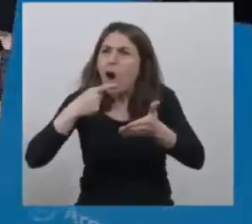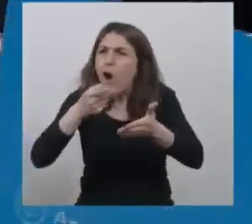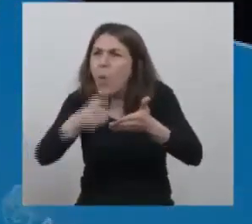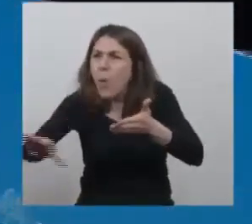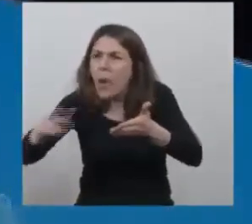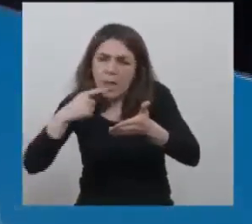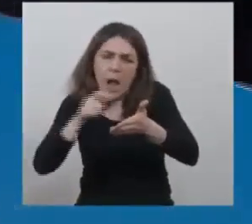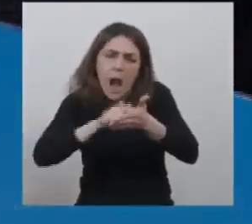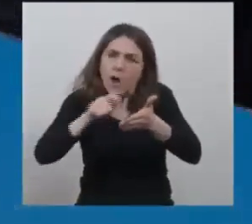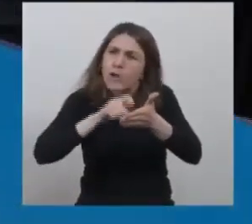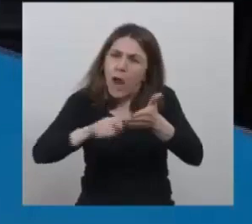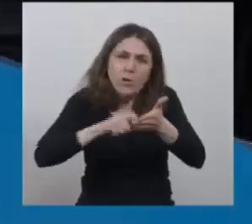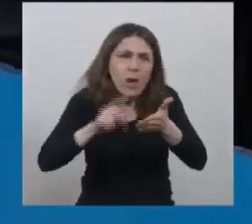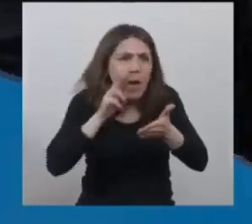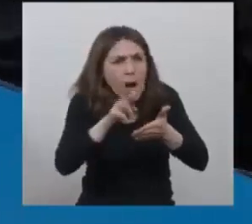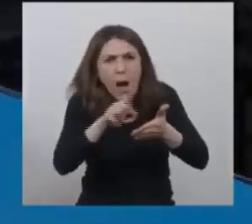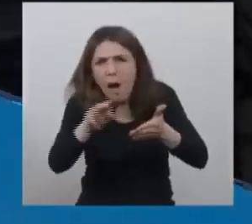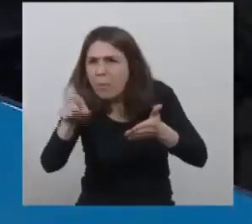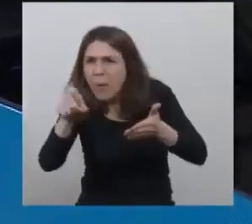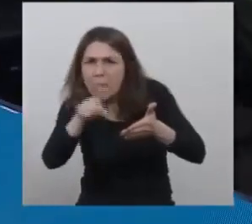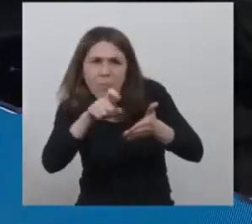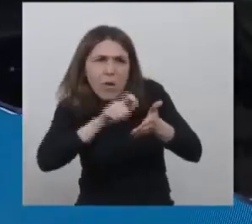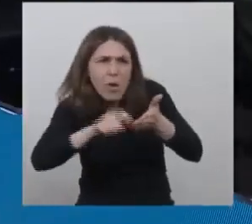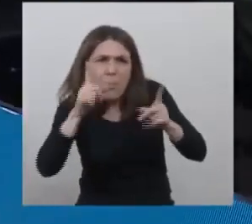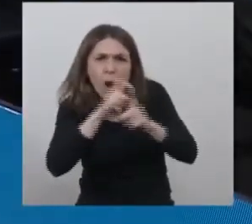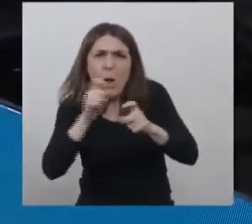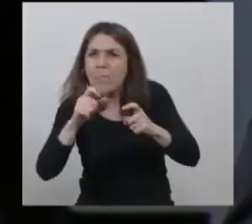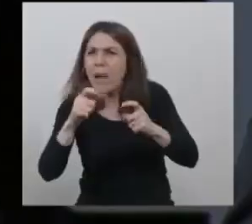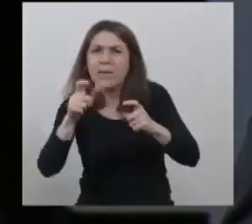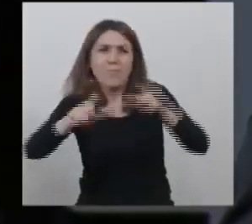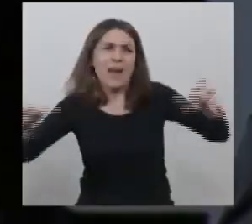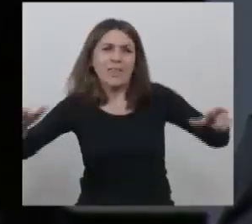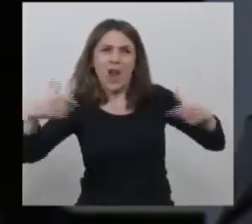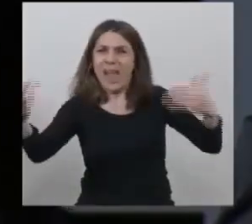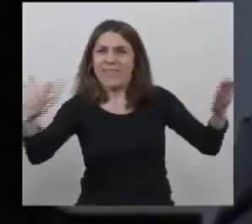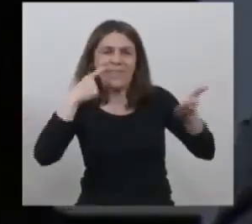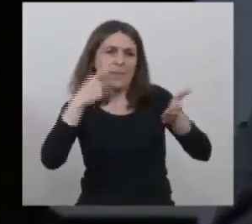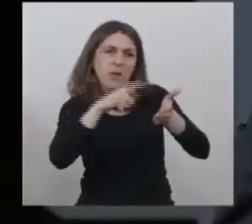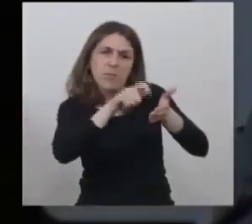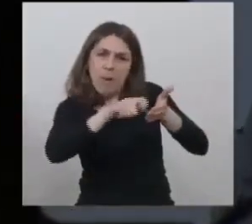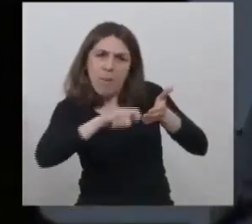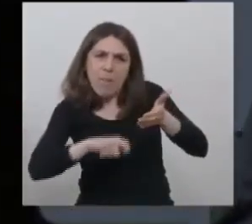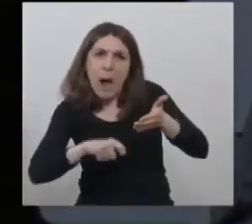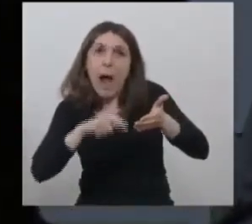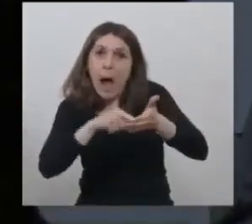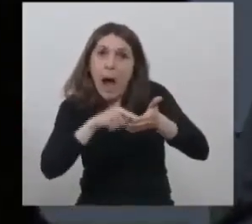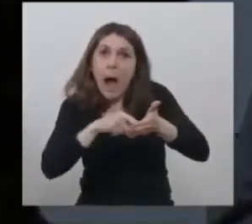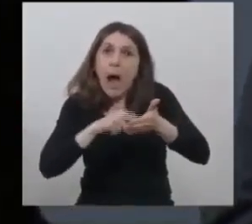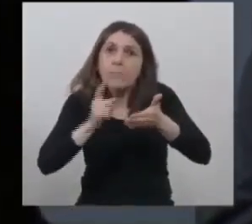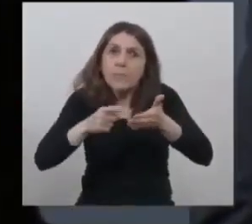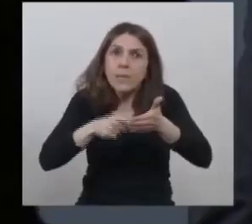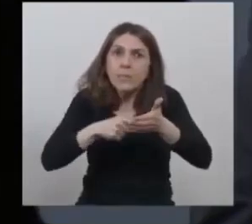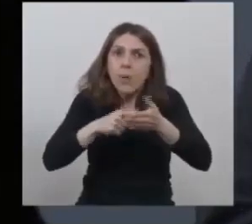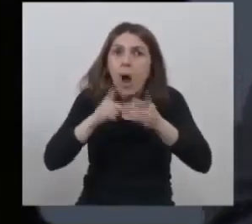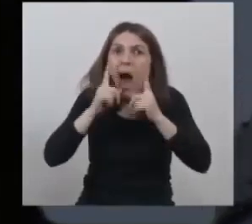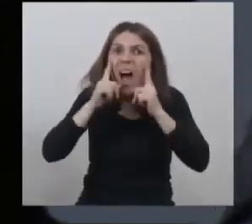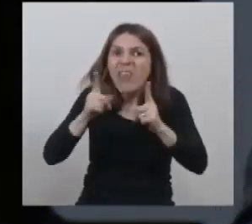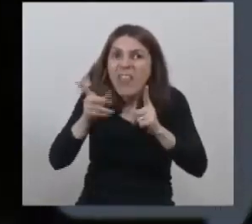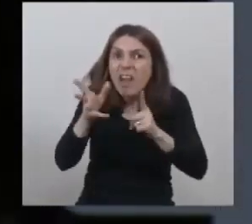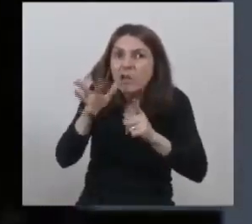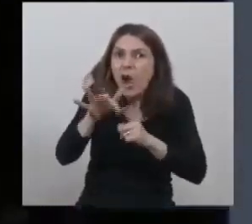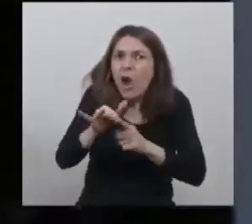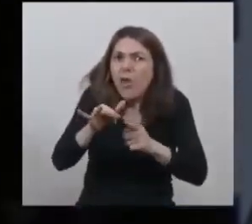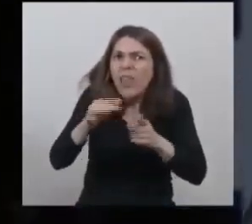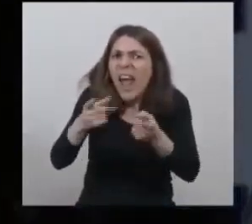iba con esa obsesión de estar atento en cuáles eran los problemas de sus vecinos. Y la verdad que esa política de lo cotidiano, de estar atento y entender que la